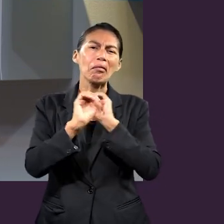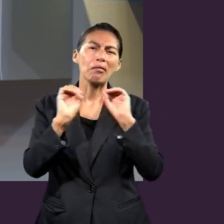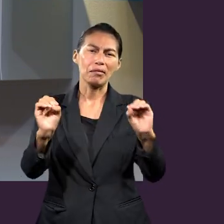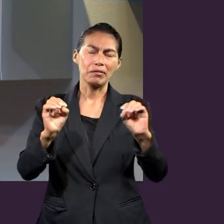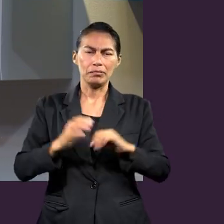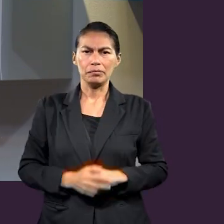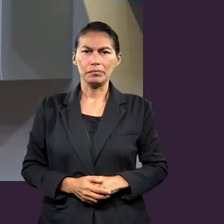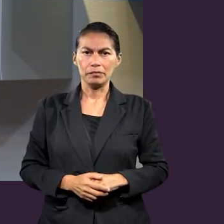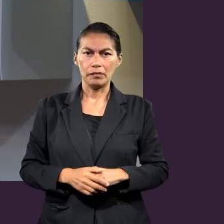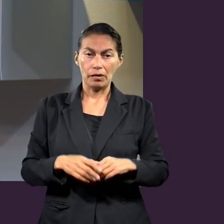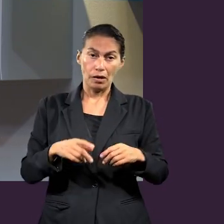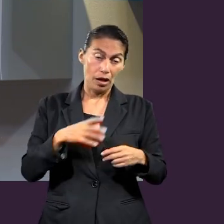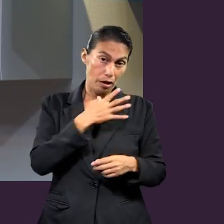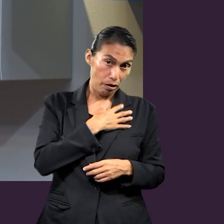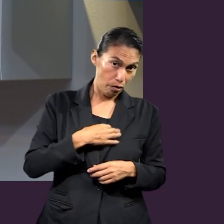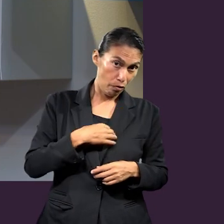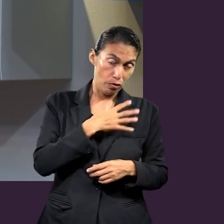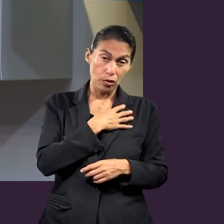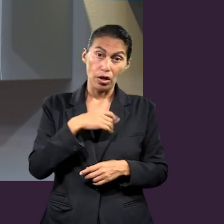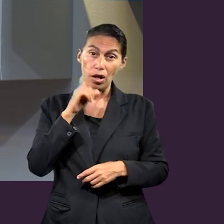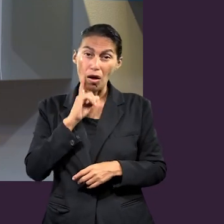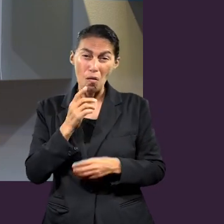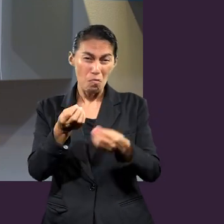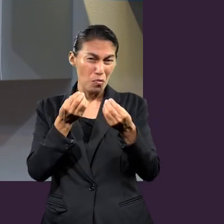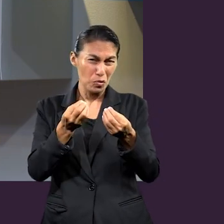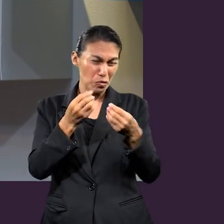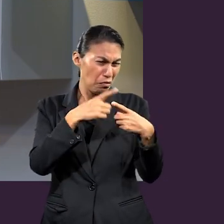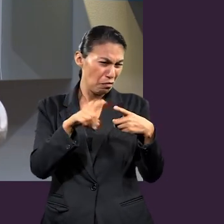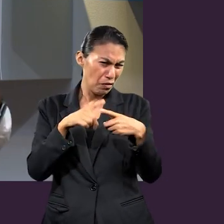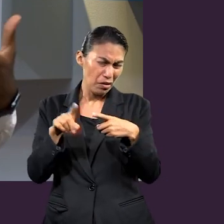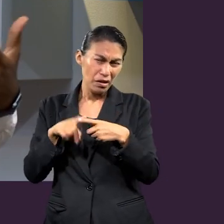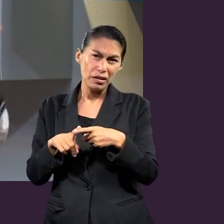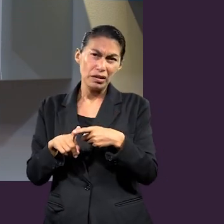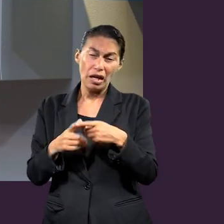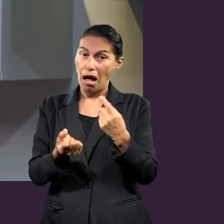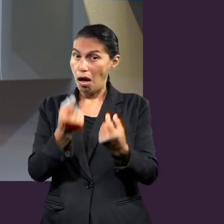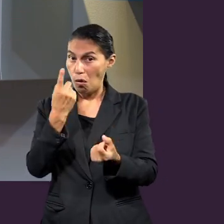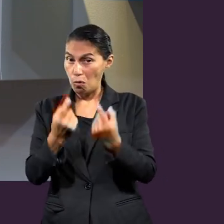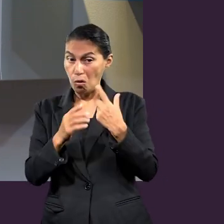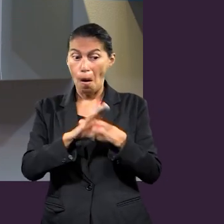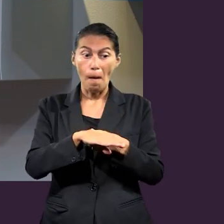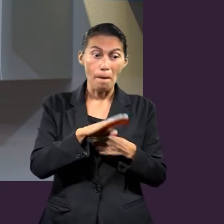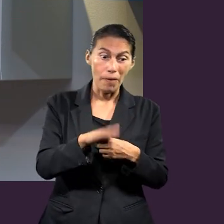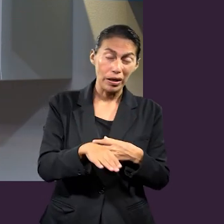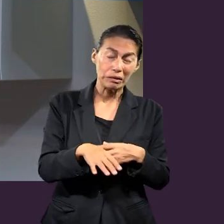respecto. Y muchas personas, muchos hijos o hijas,